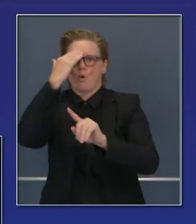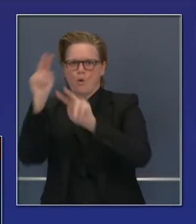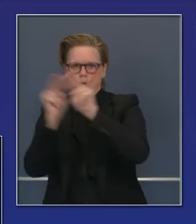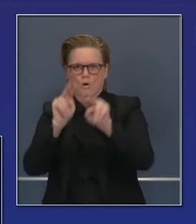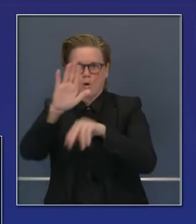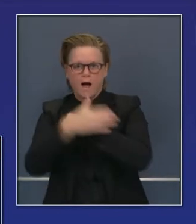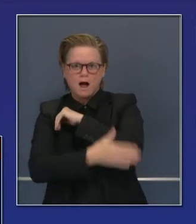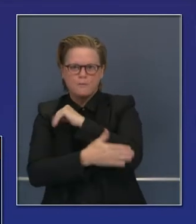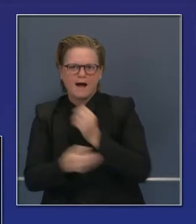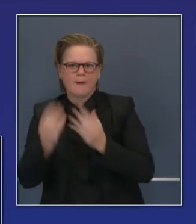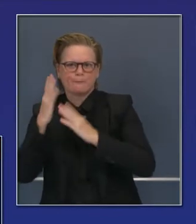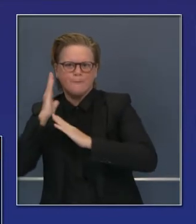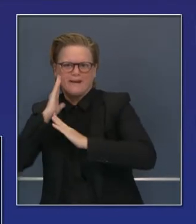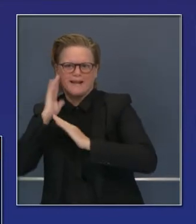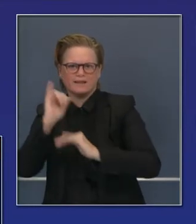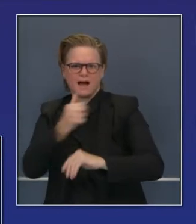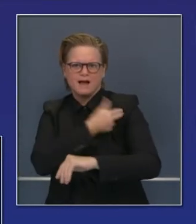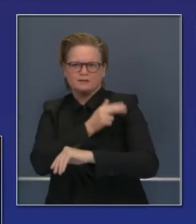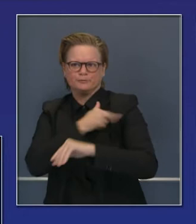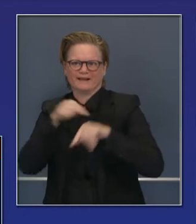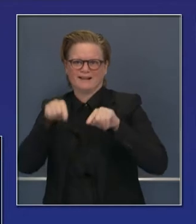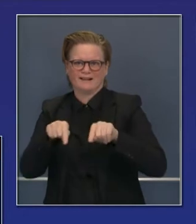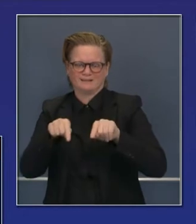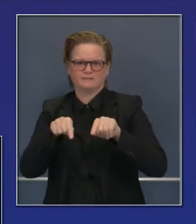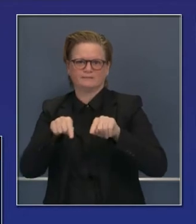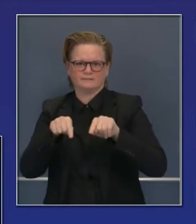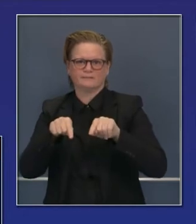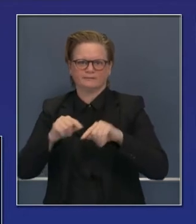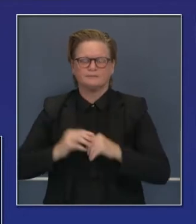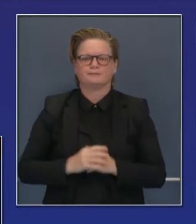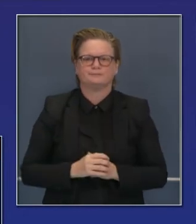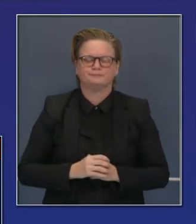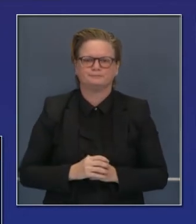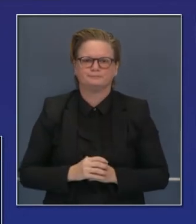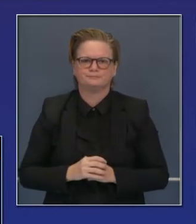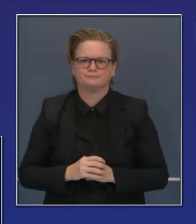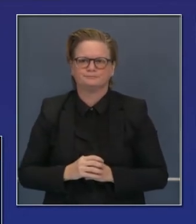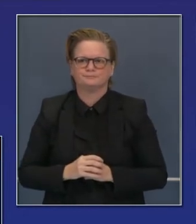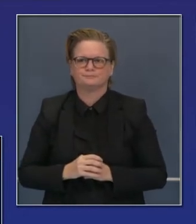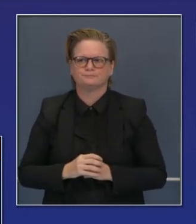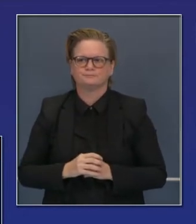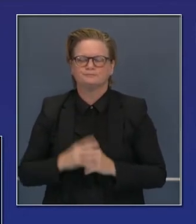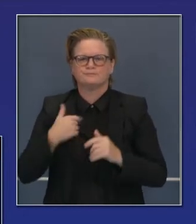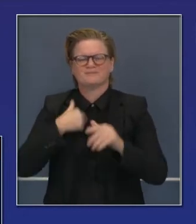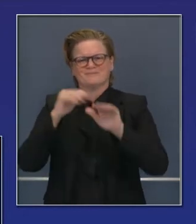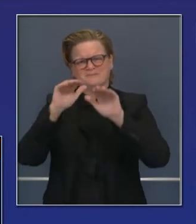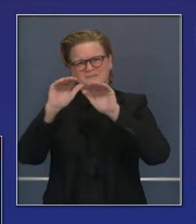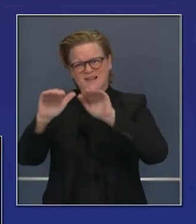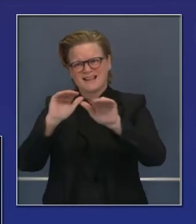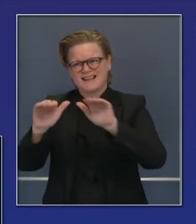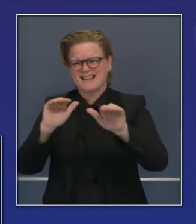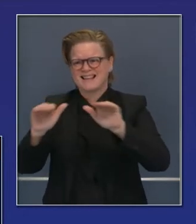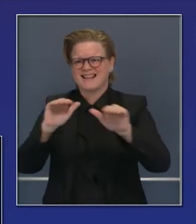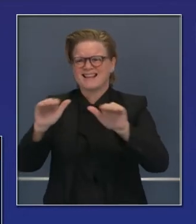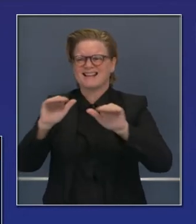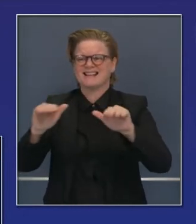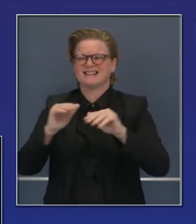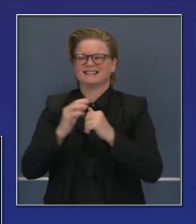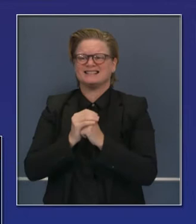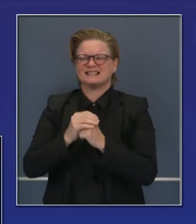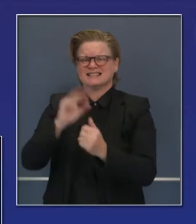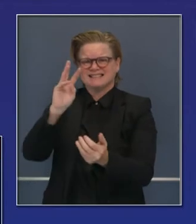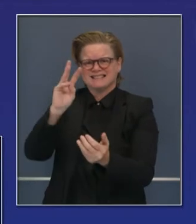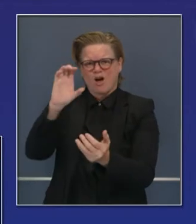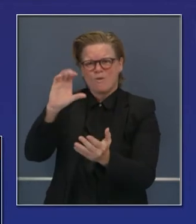nos movilizamos a un estatus más cuidadoso. Les recordamos de nuestros esfuerzos el inventario